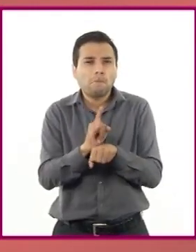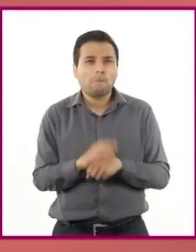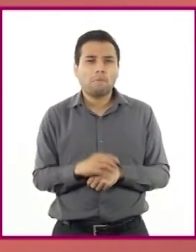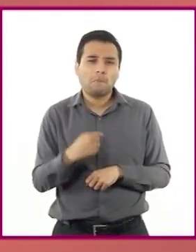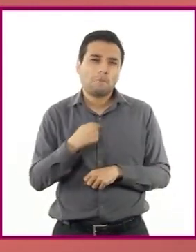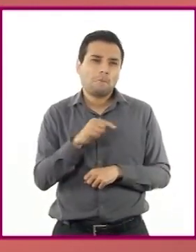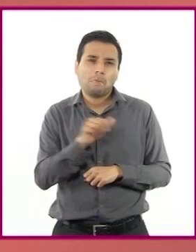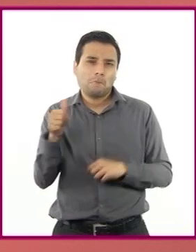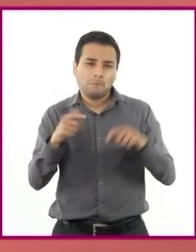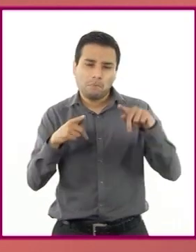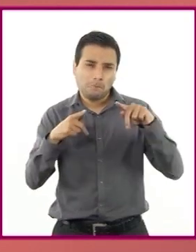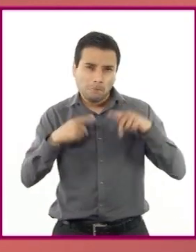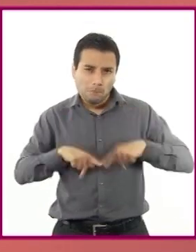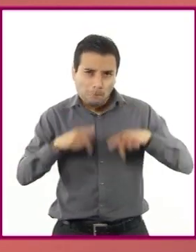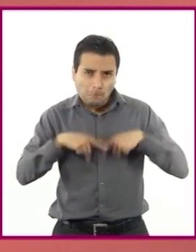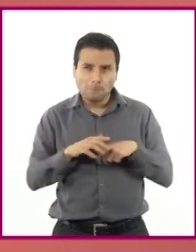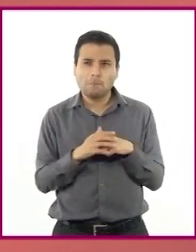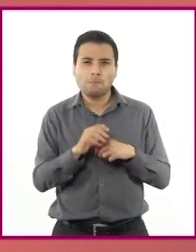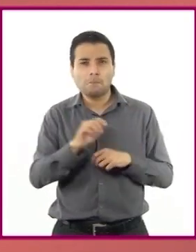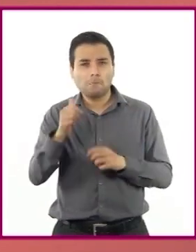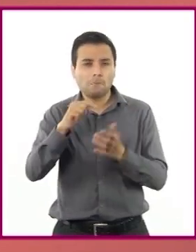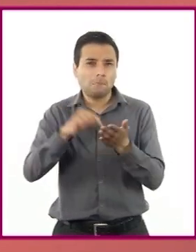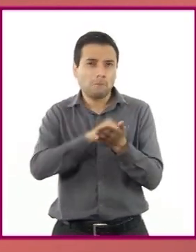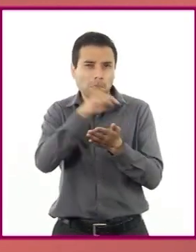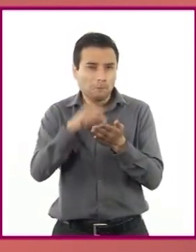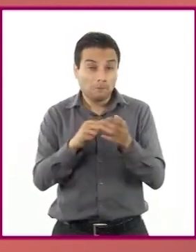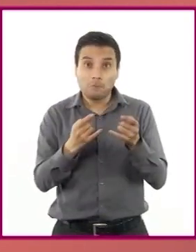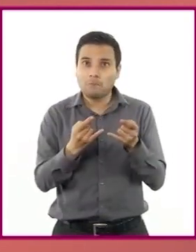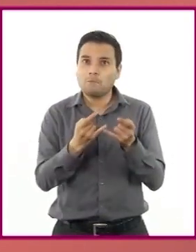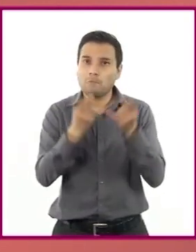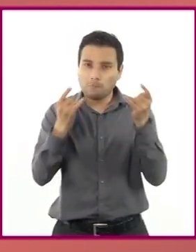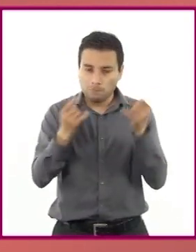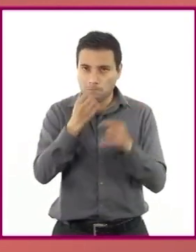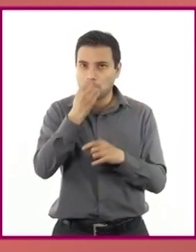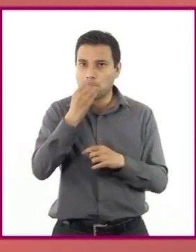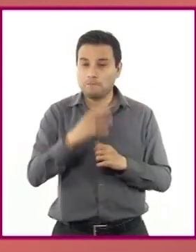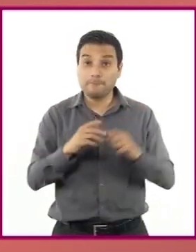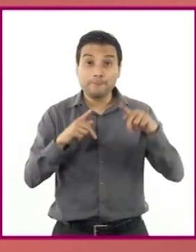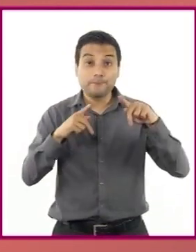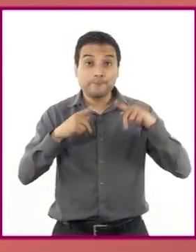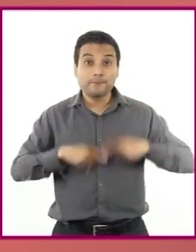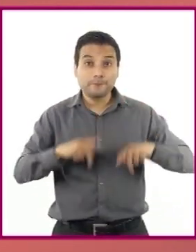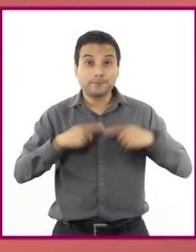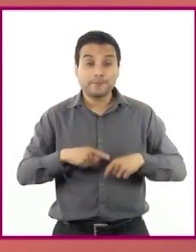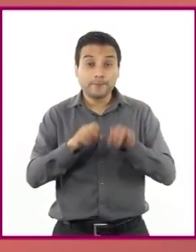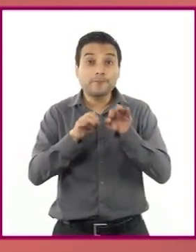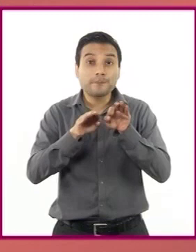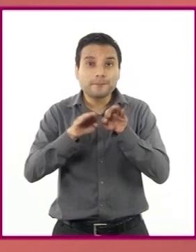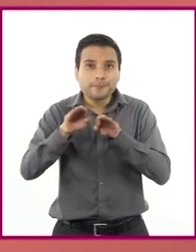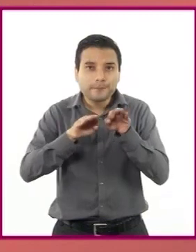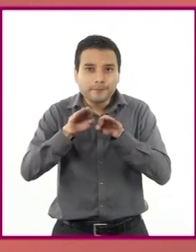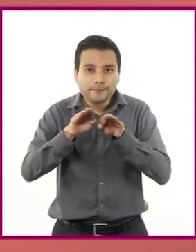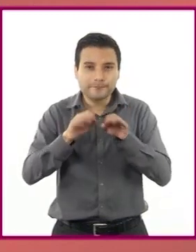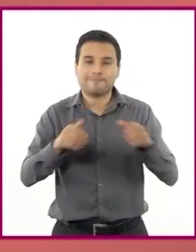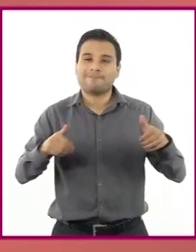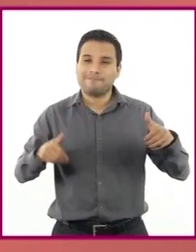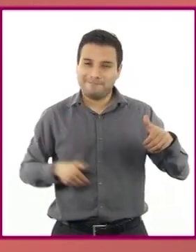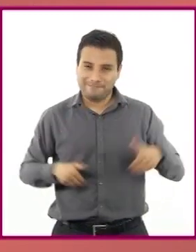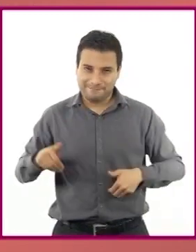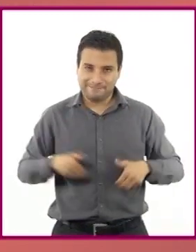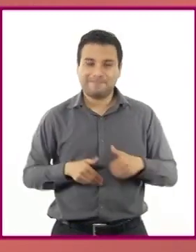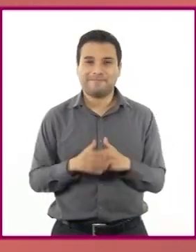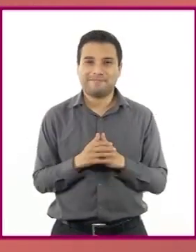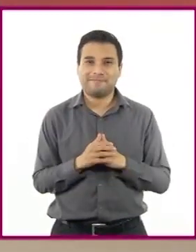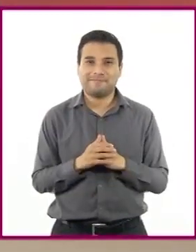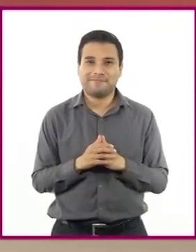historias fantásticas. Es decir, estas personas se dedican a hacer teatro. Solo que en